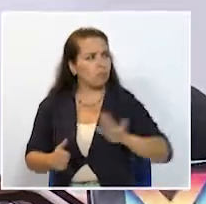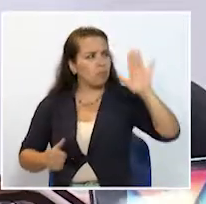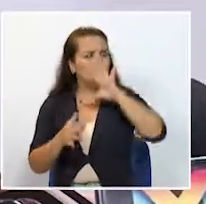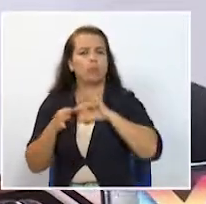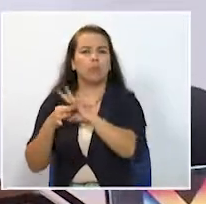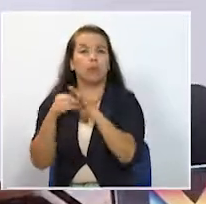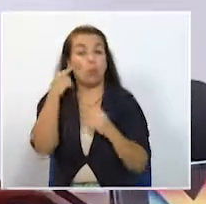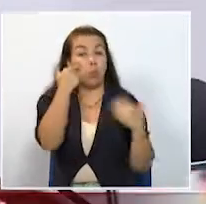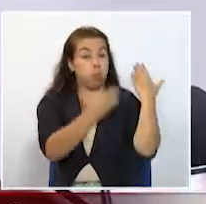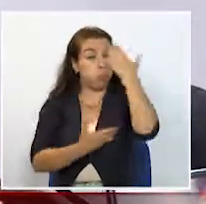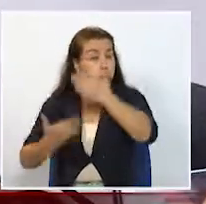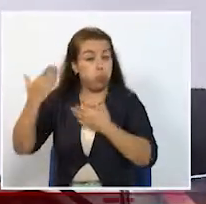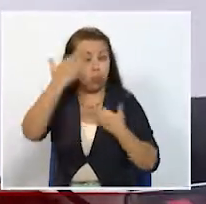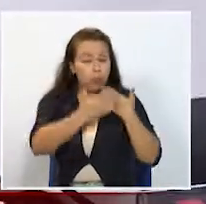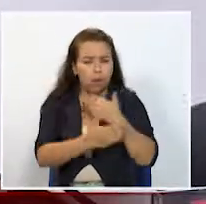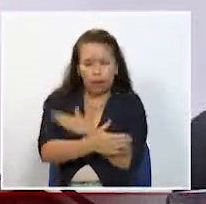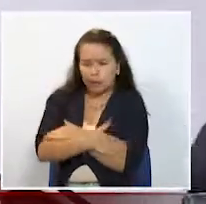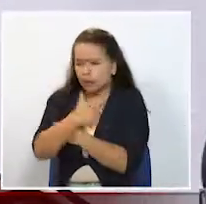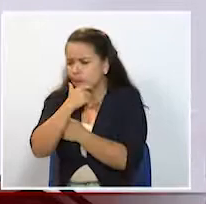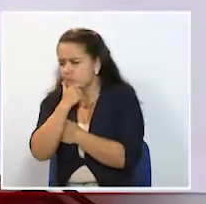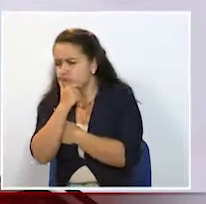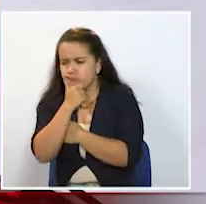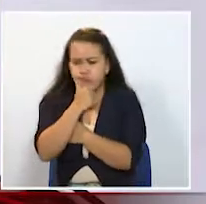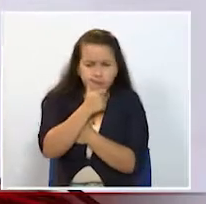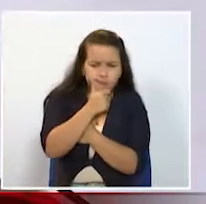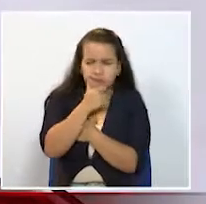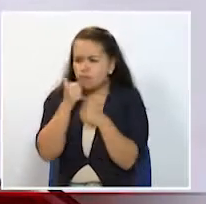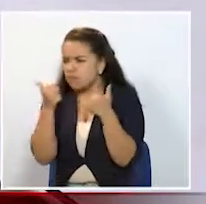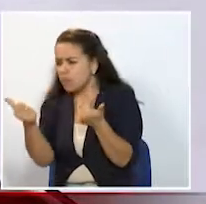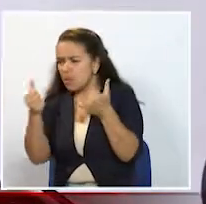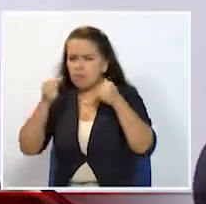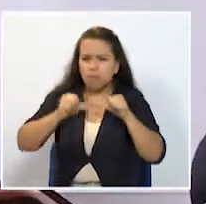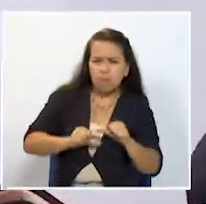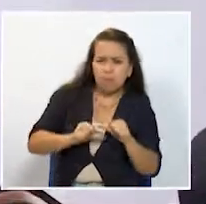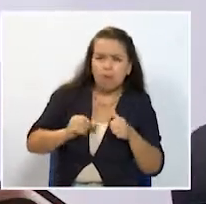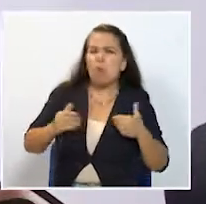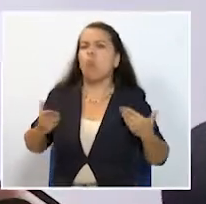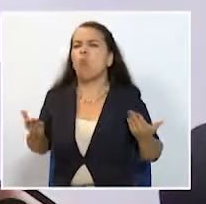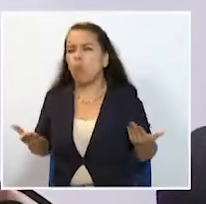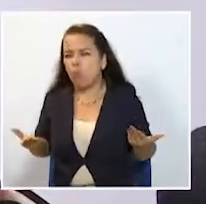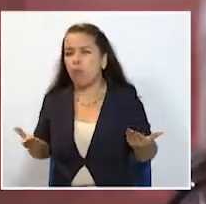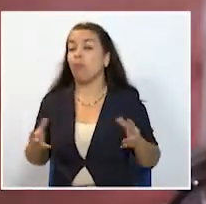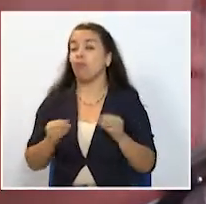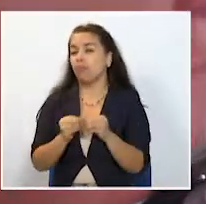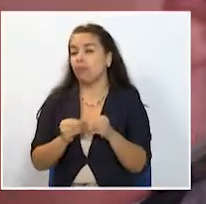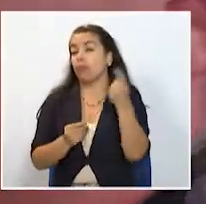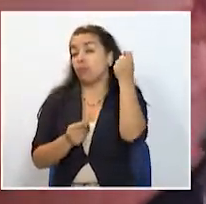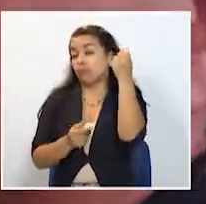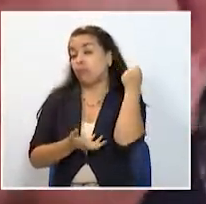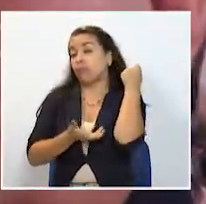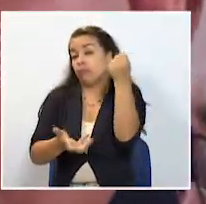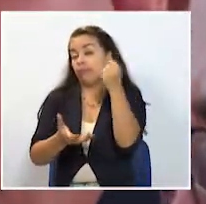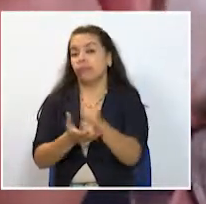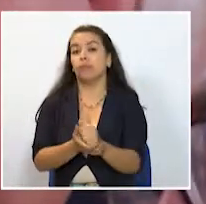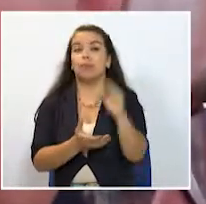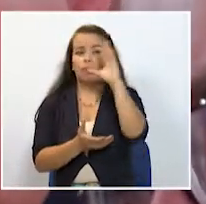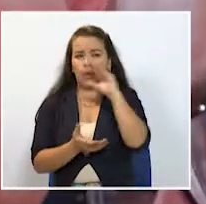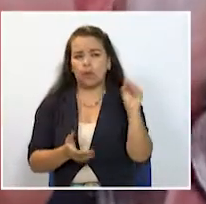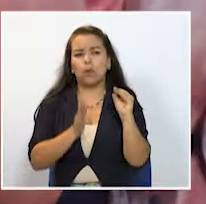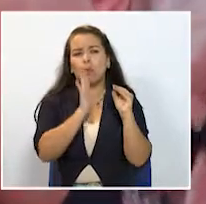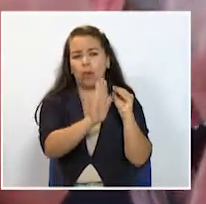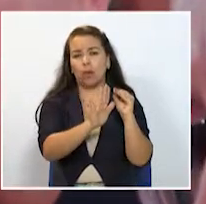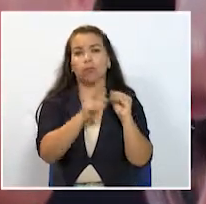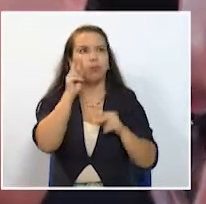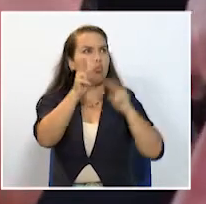manera muy juiciosa si esa rada es posible o no es posible, mirarla desde sobre todo el tema financiero. El Quindío sin lugar a dudas es un eje